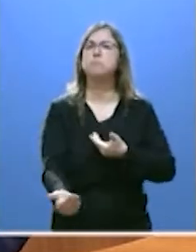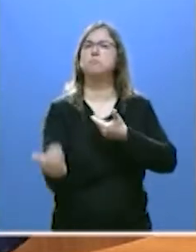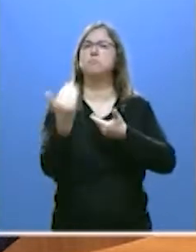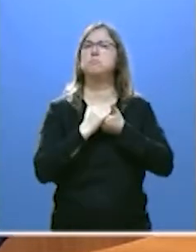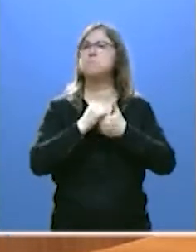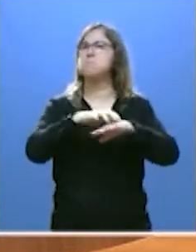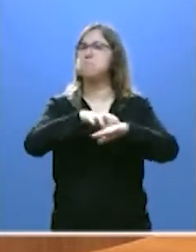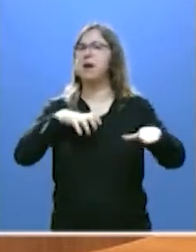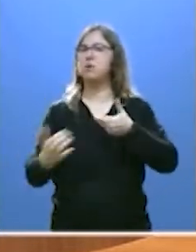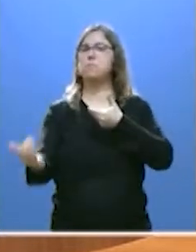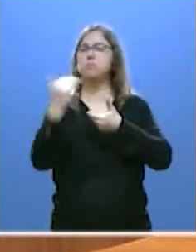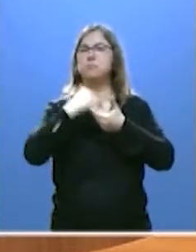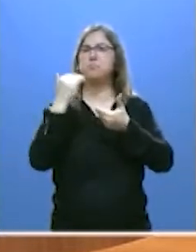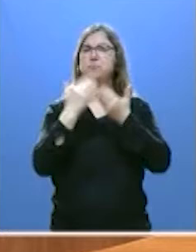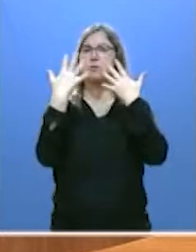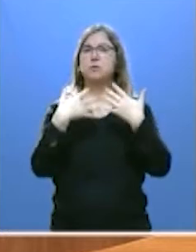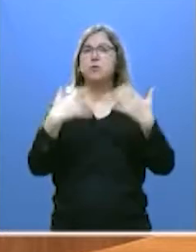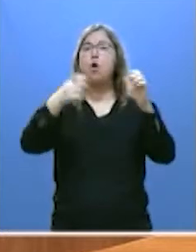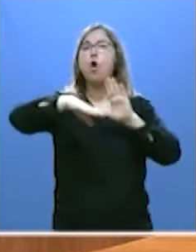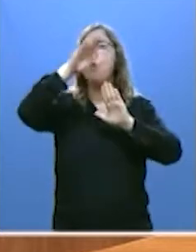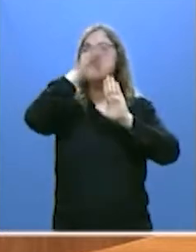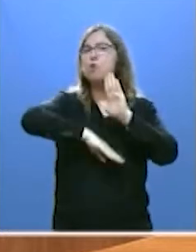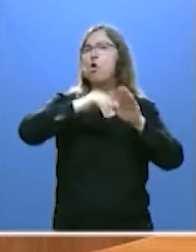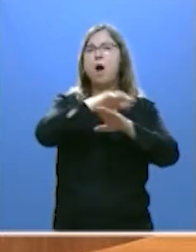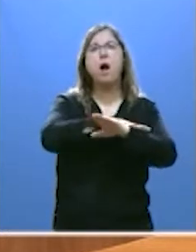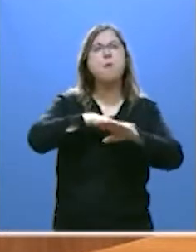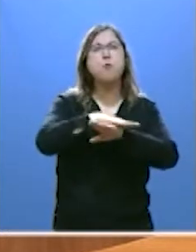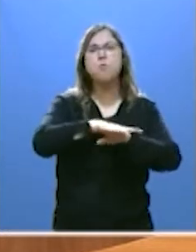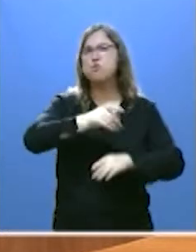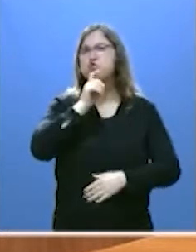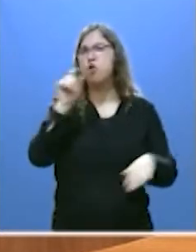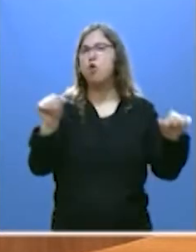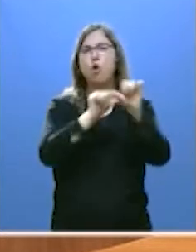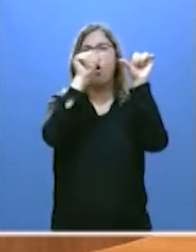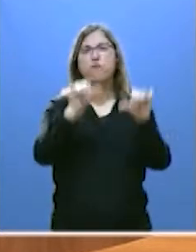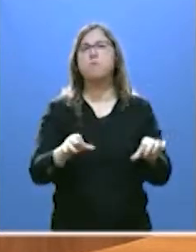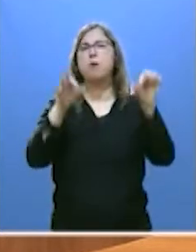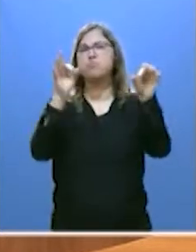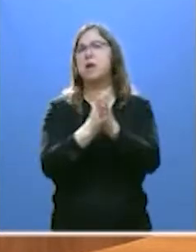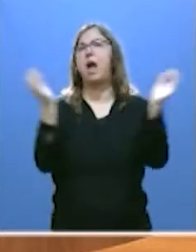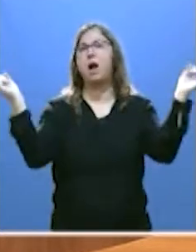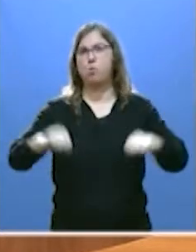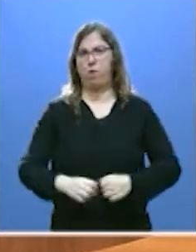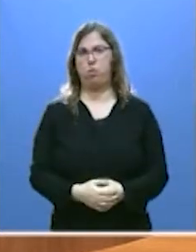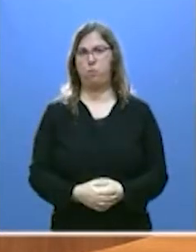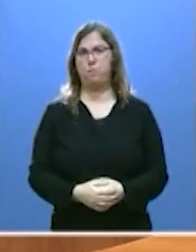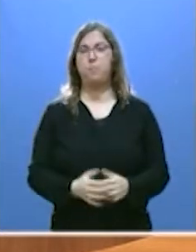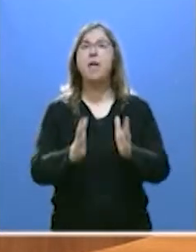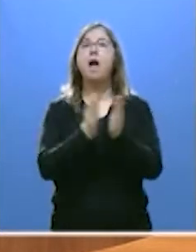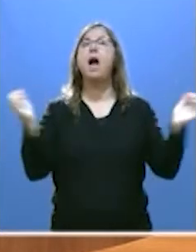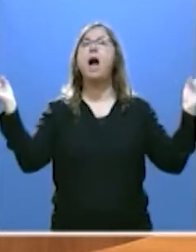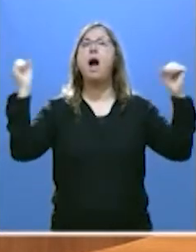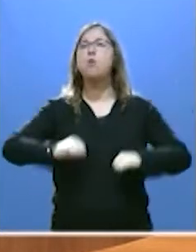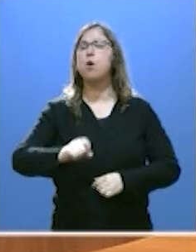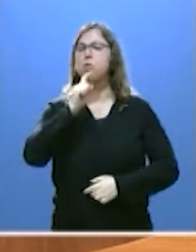mayoritaria de esta Cámara con un programa de gobierno basado precisamente en ese acuerdo. Un acuerdo que